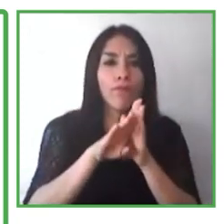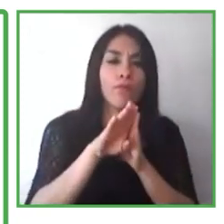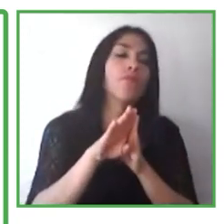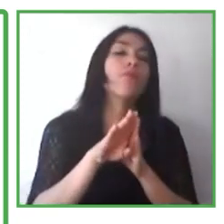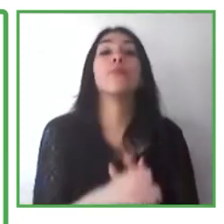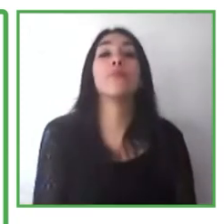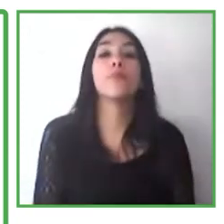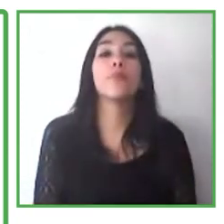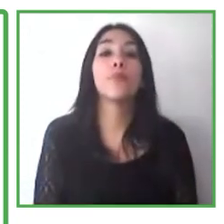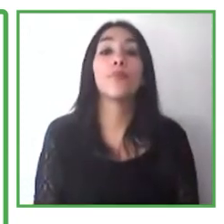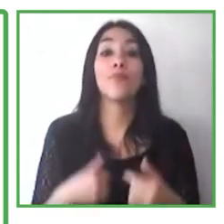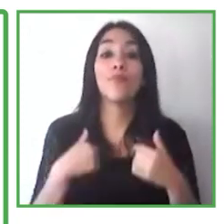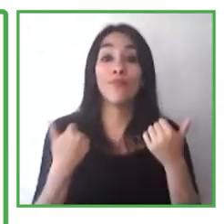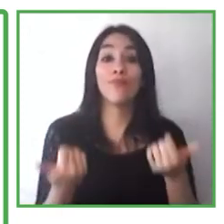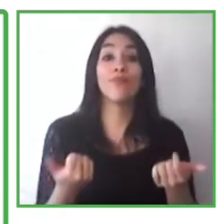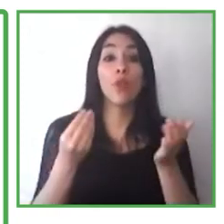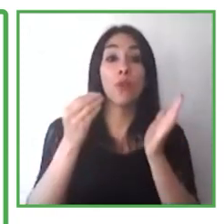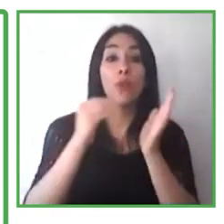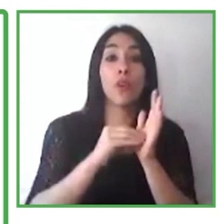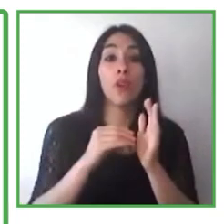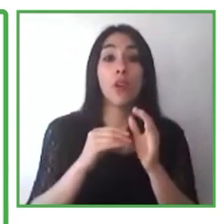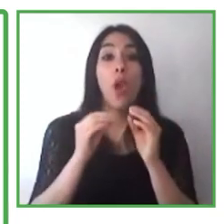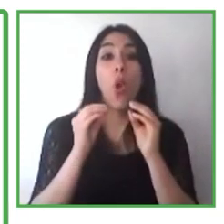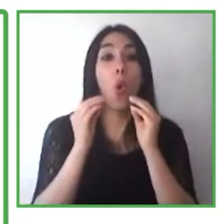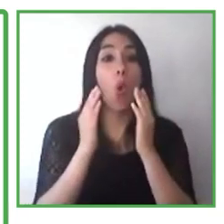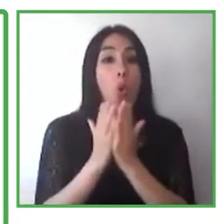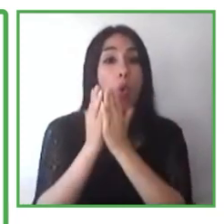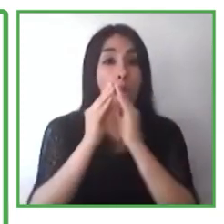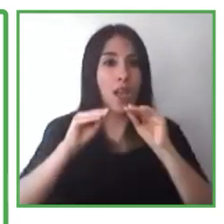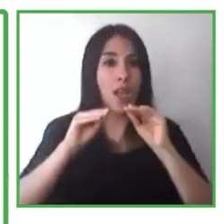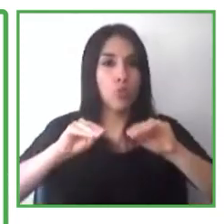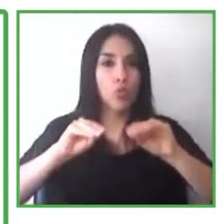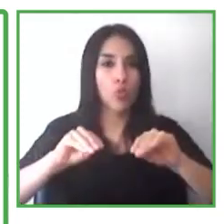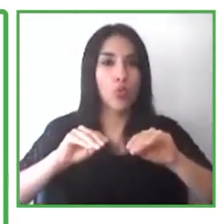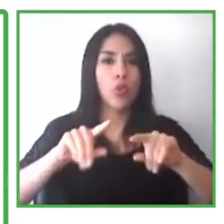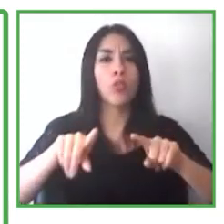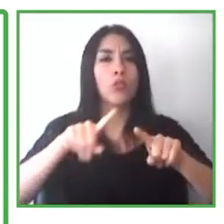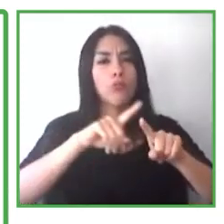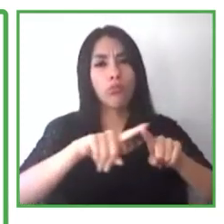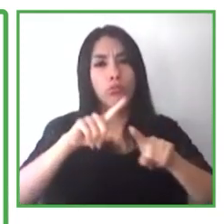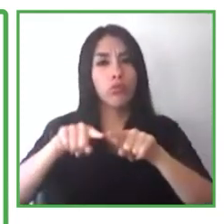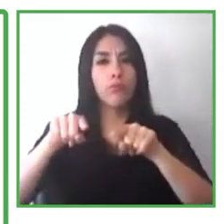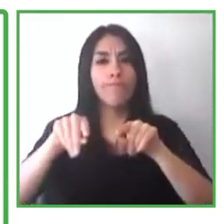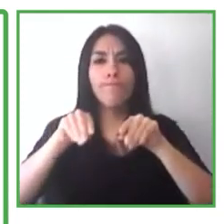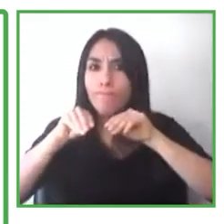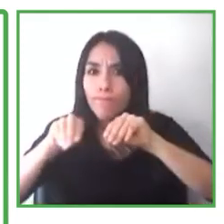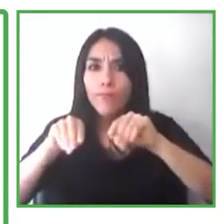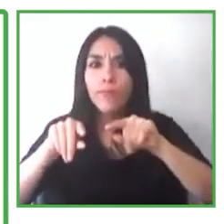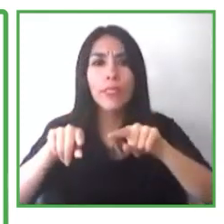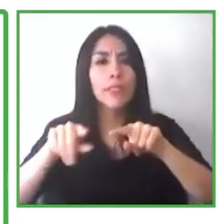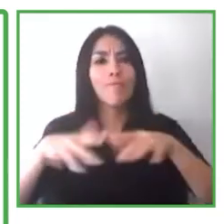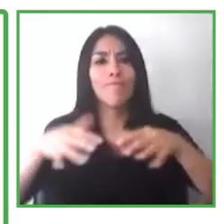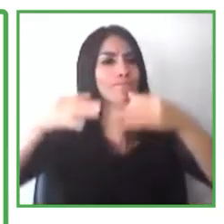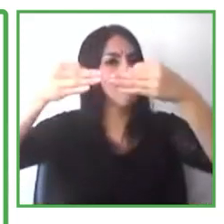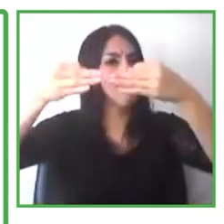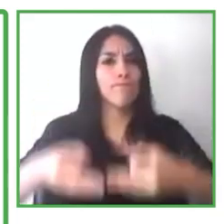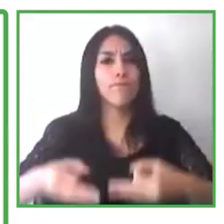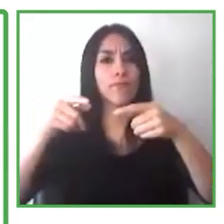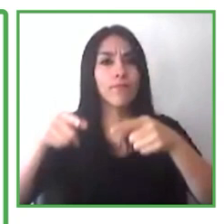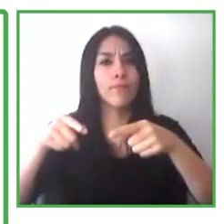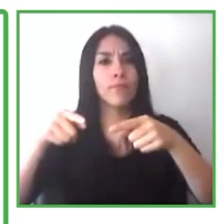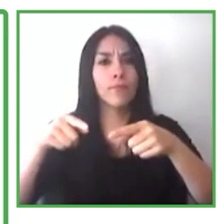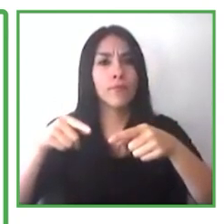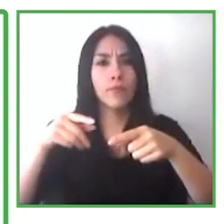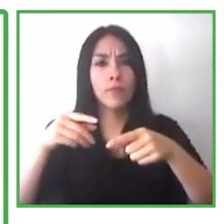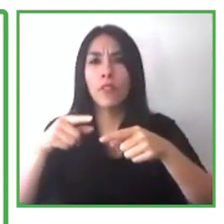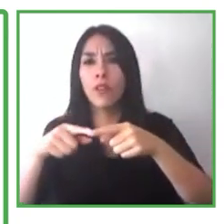la educación y capacitación, herramientas de capacitación adecuadas, ya sea herramientas en línea, o con cursos que las personas